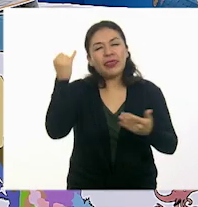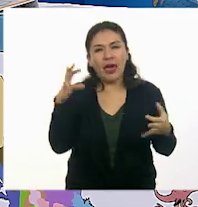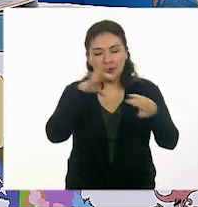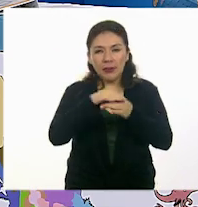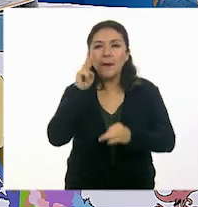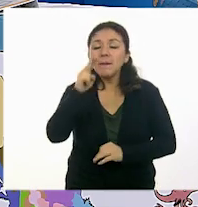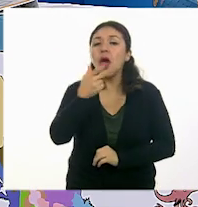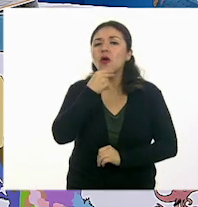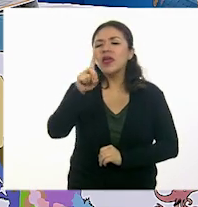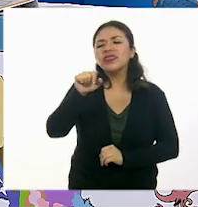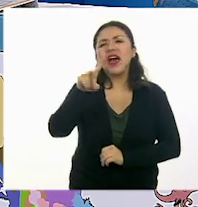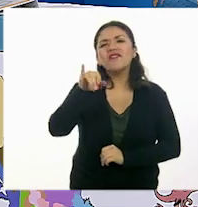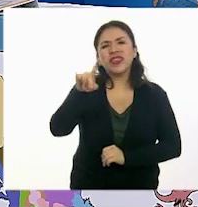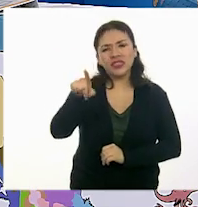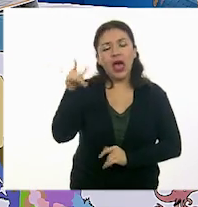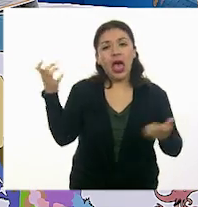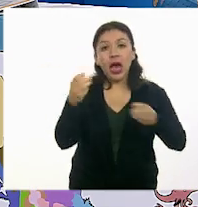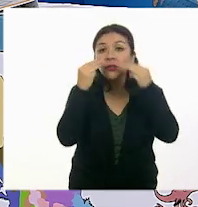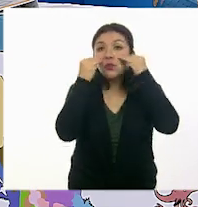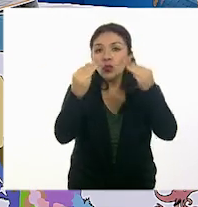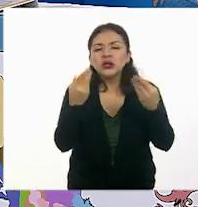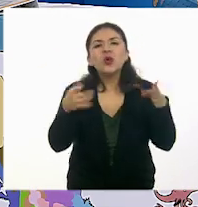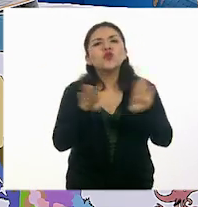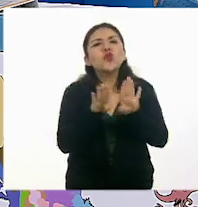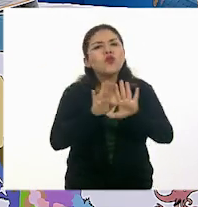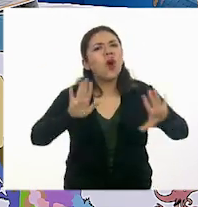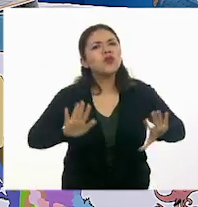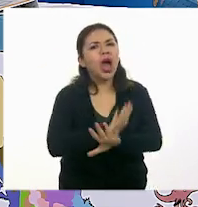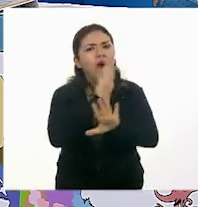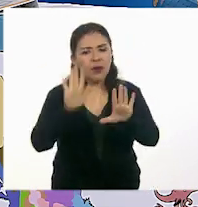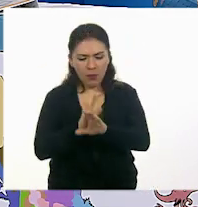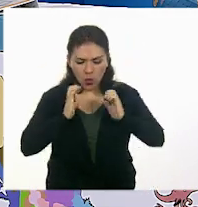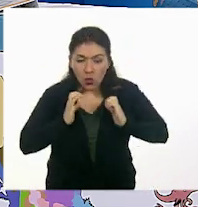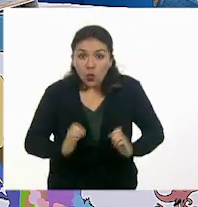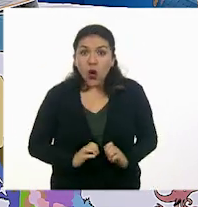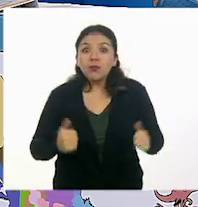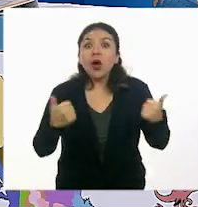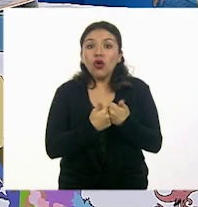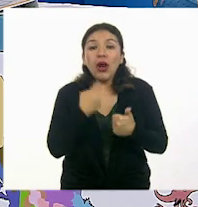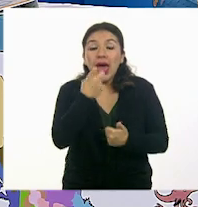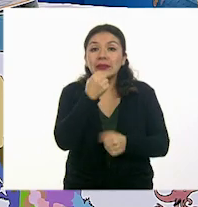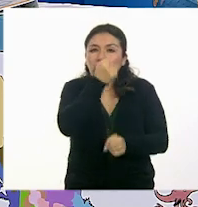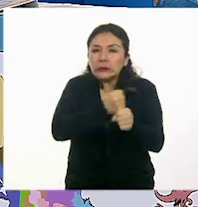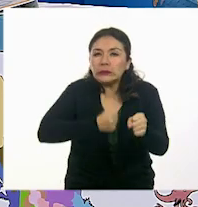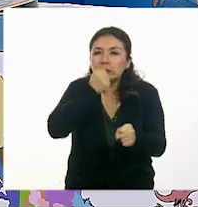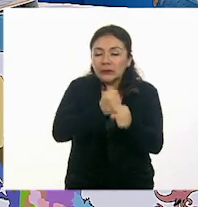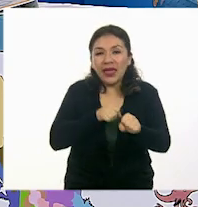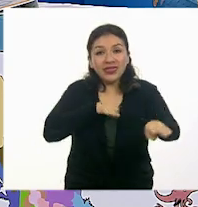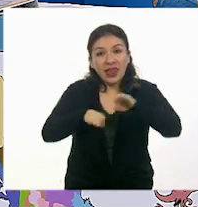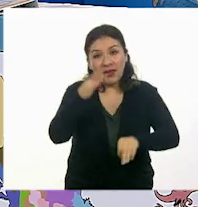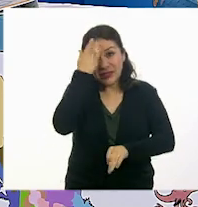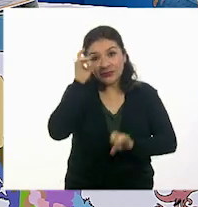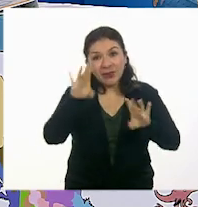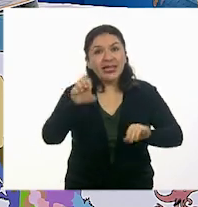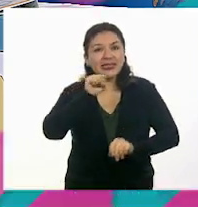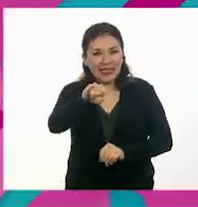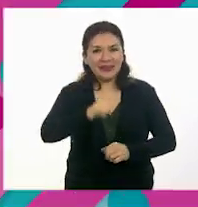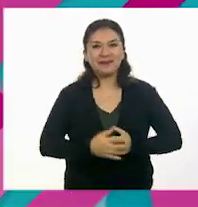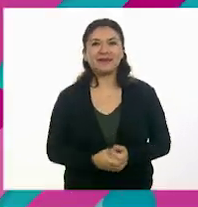a David Ortega, que nos muestra cómo se va transformando el cuerpo a partir de ir trabajando con el sí mágico.